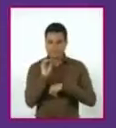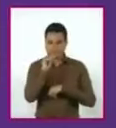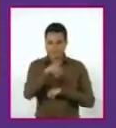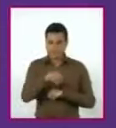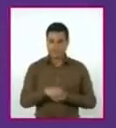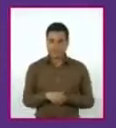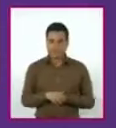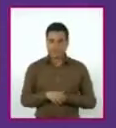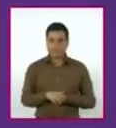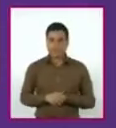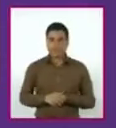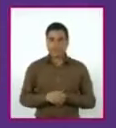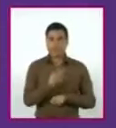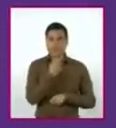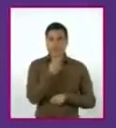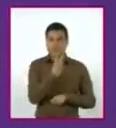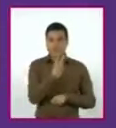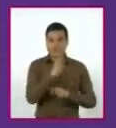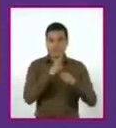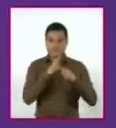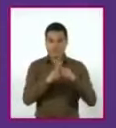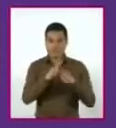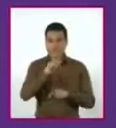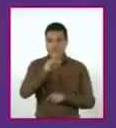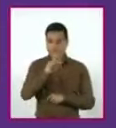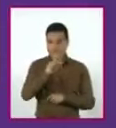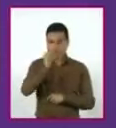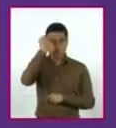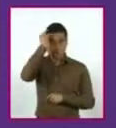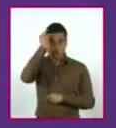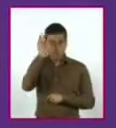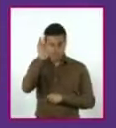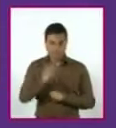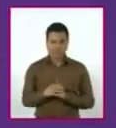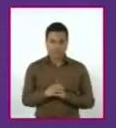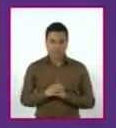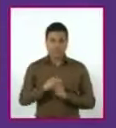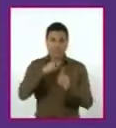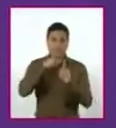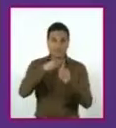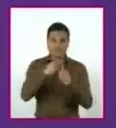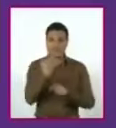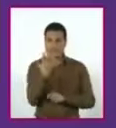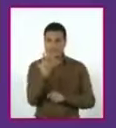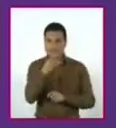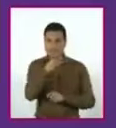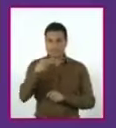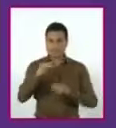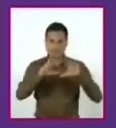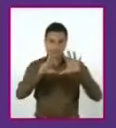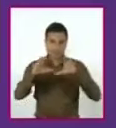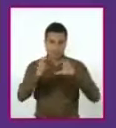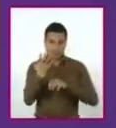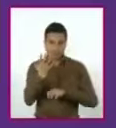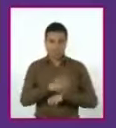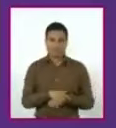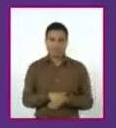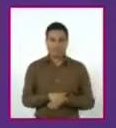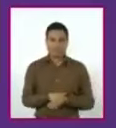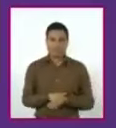2 por 20 al cuadrado más 50 igual a 850.